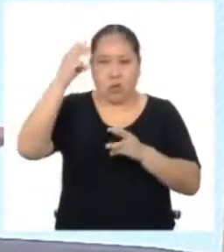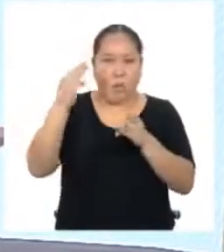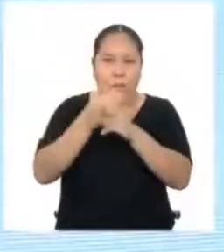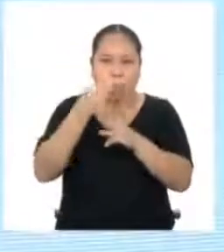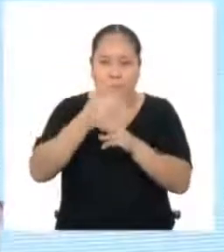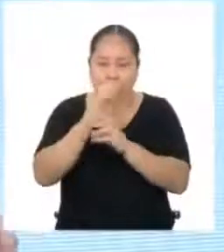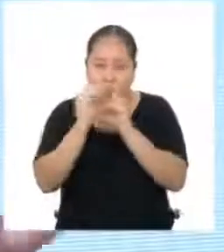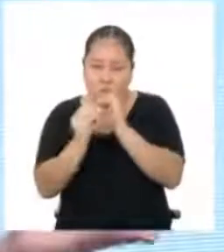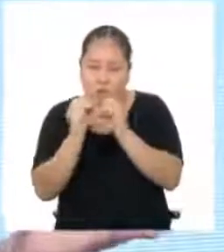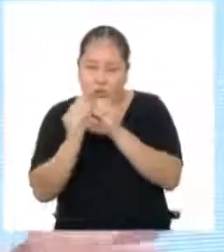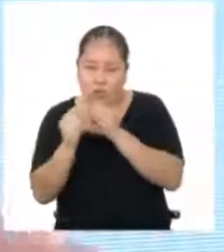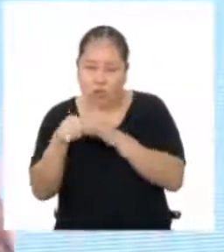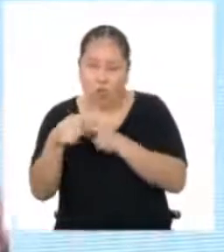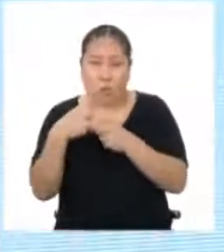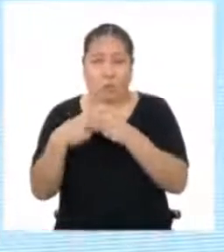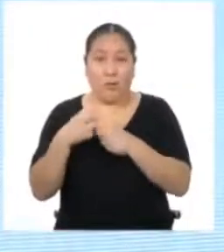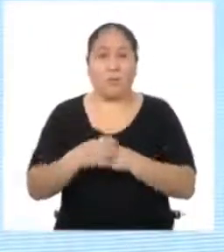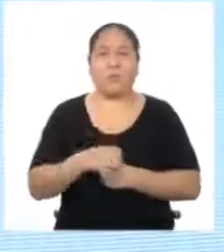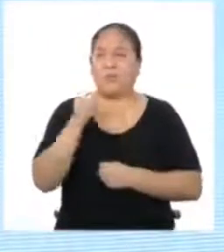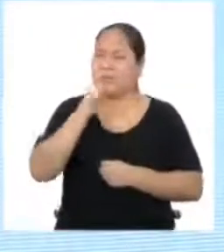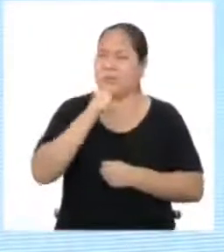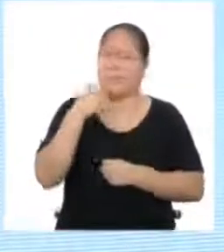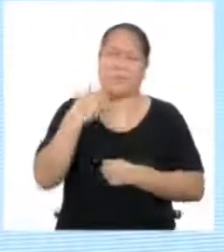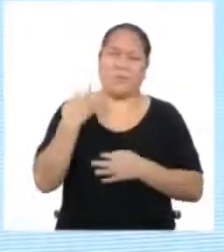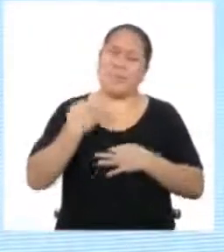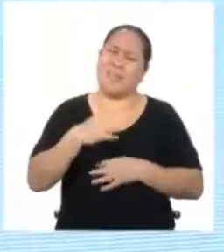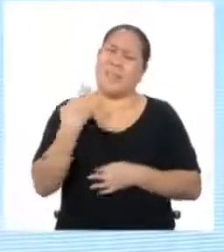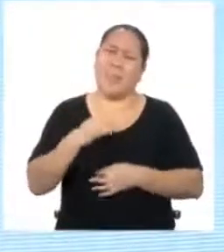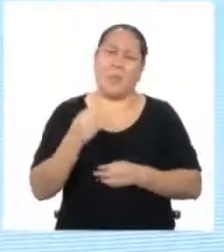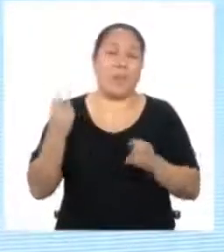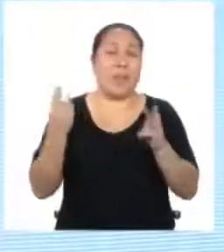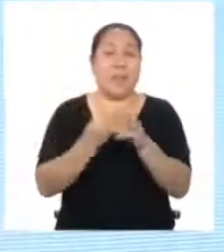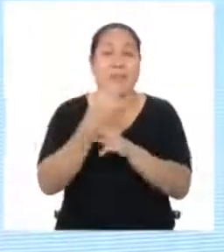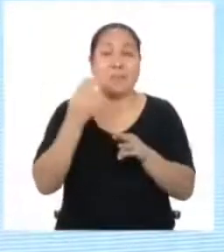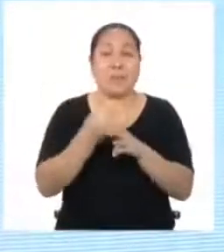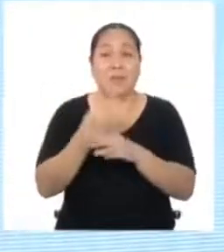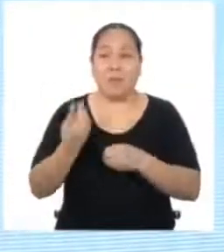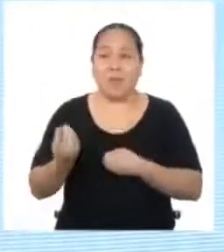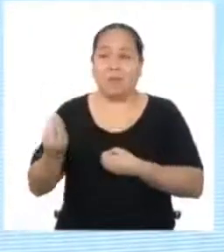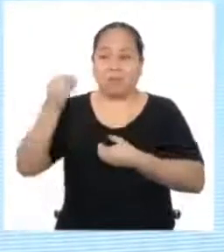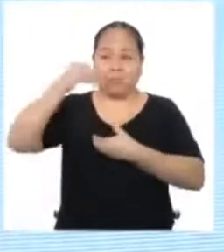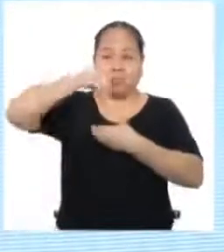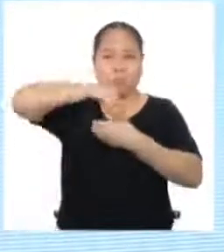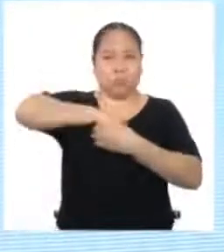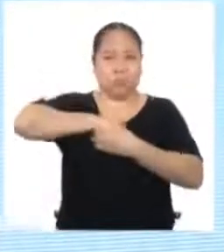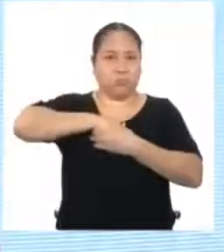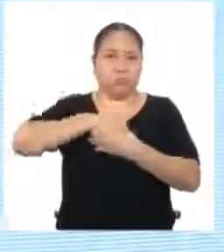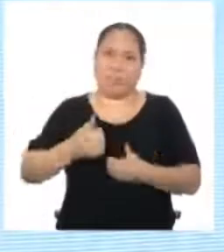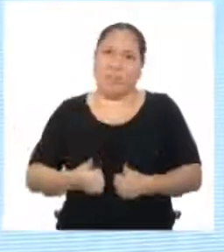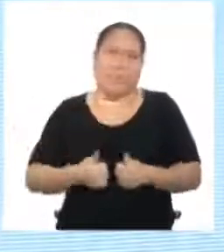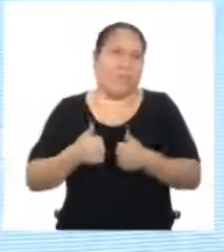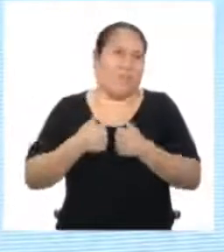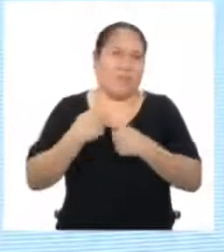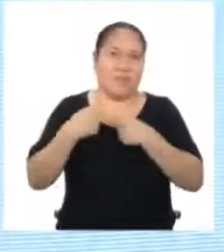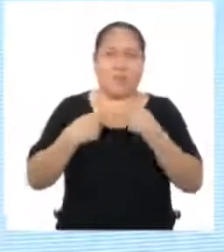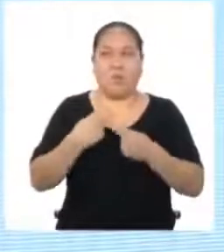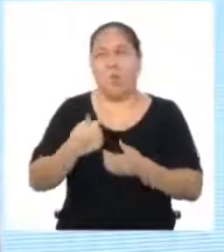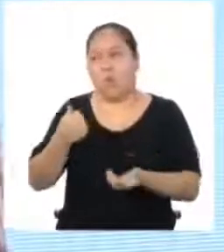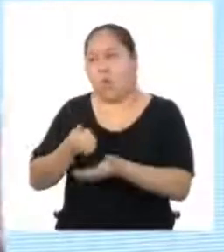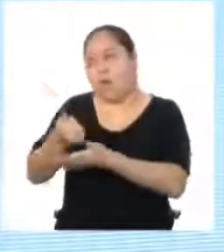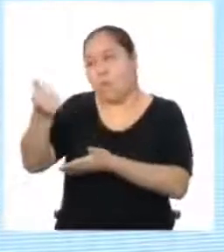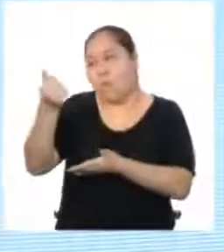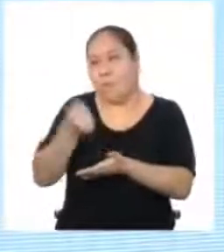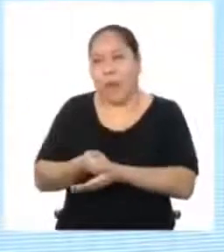una situación? ¡Claro! ¡Todo el tiempo! Las matemáticas forman parte de nuestra vida Cuando compramos